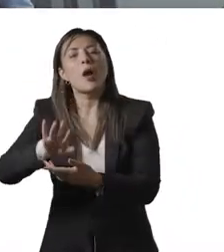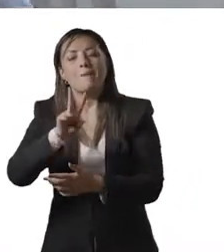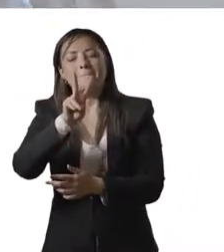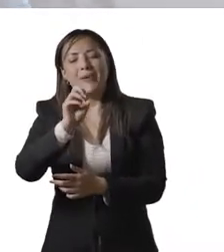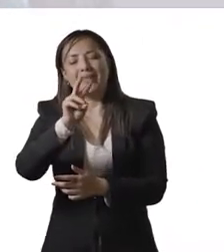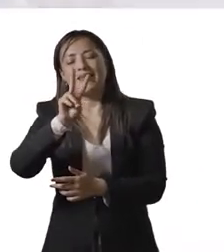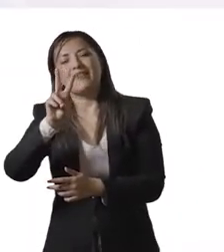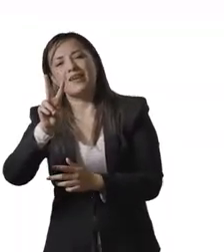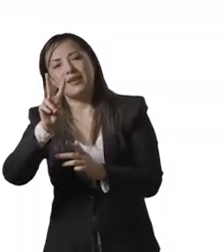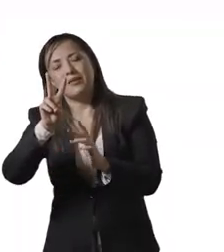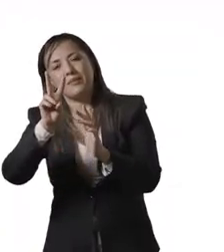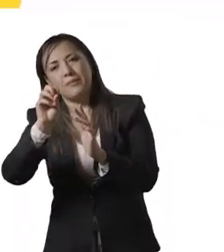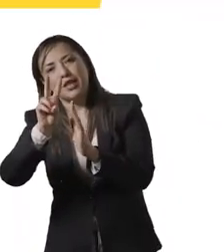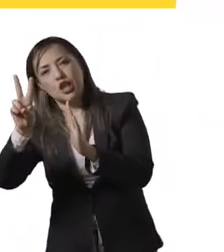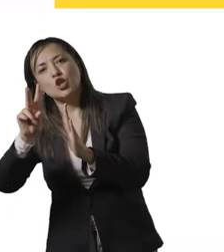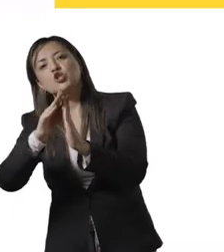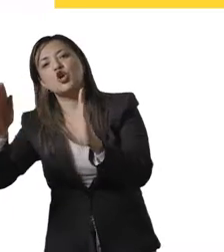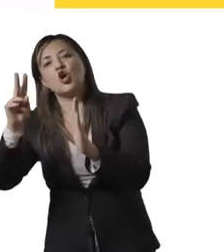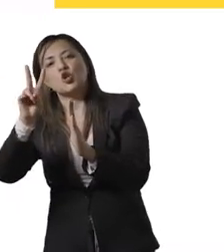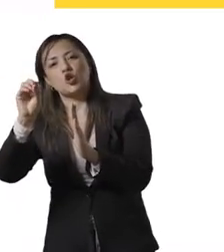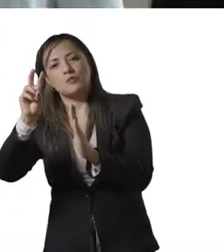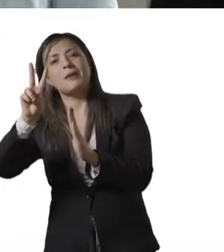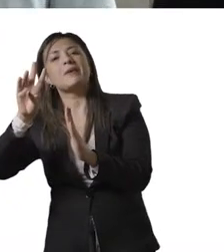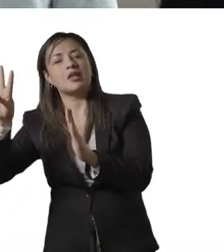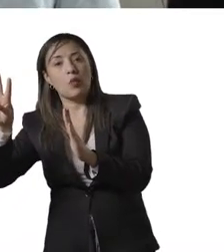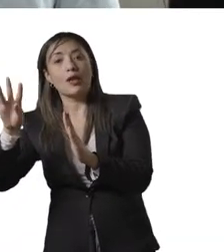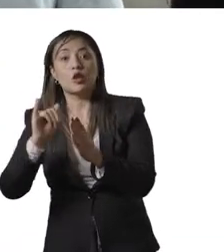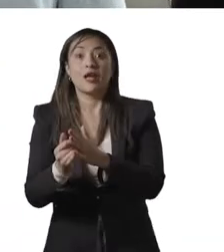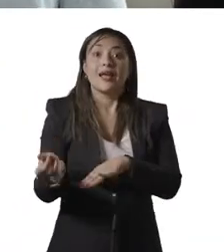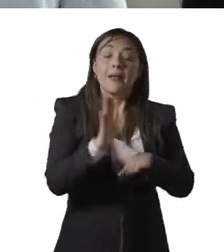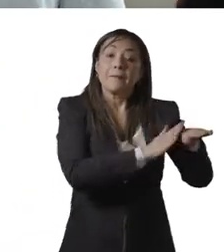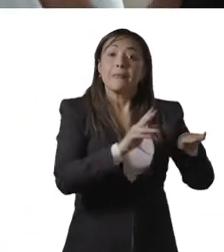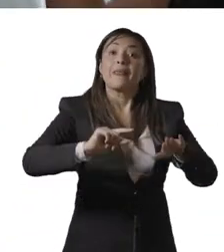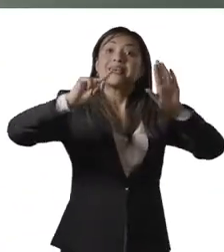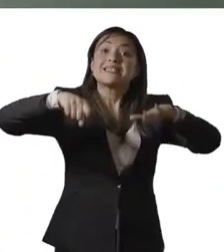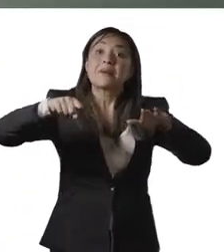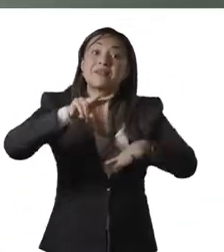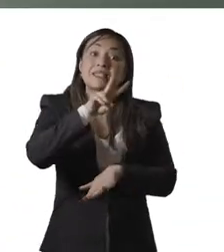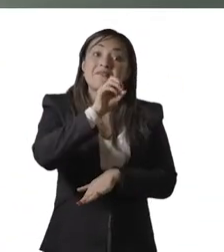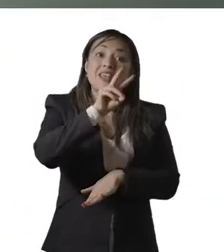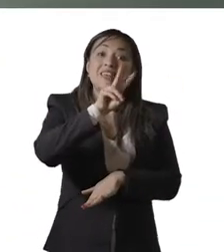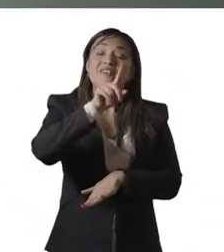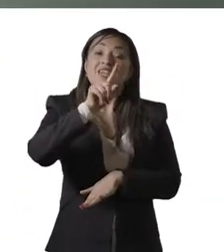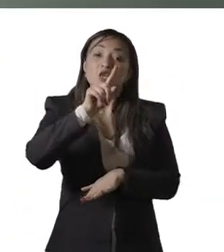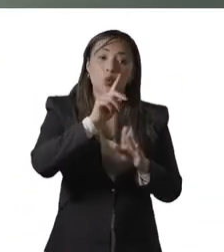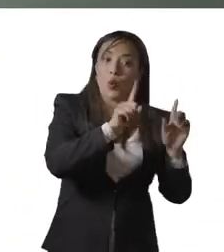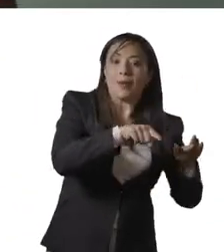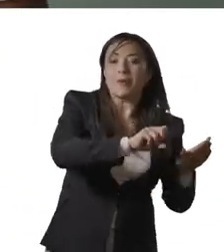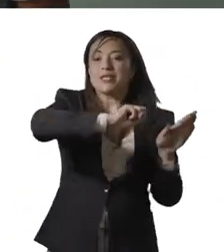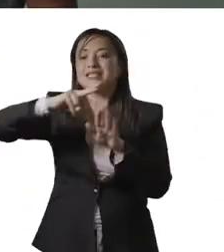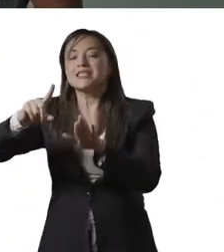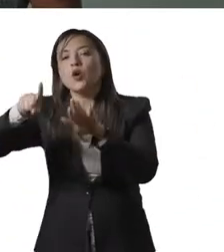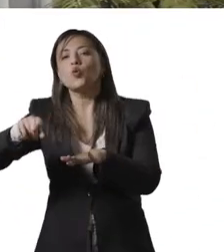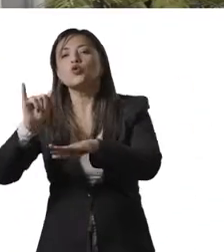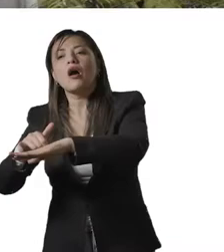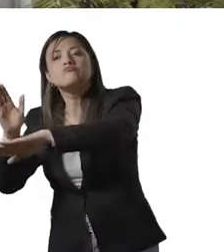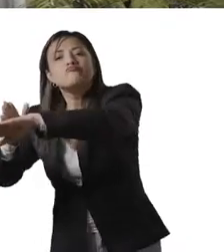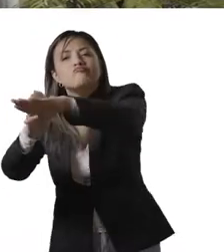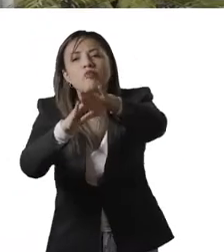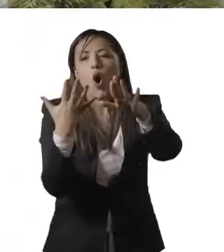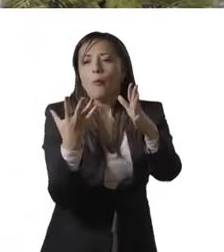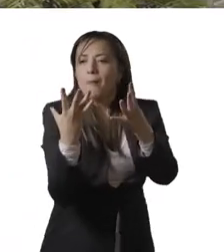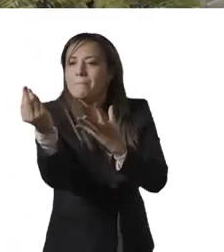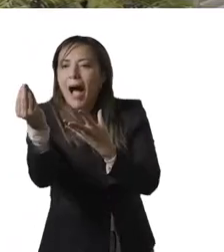-2024. El segundo semestre de 2021 convocó a la comunidad universitaria a través de